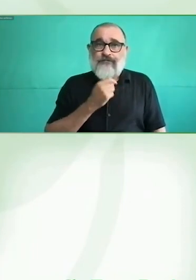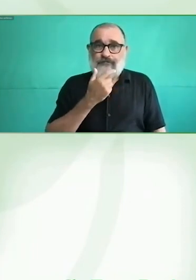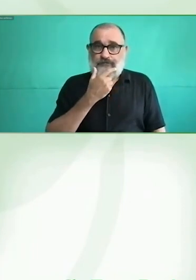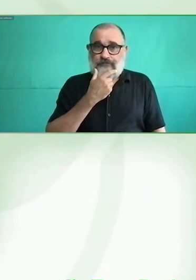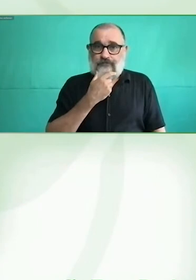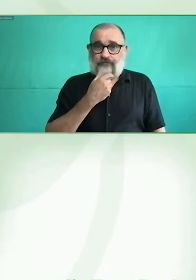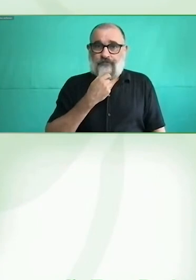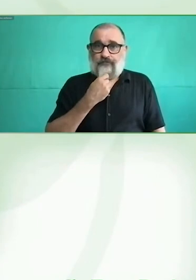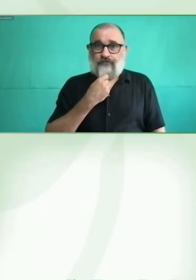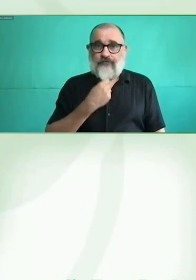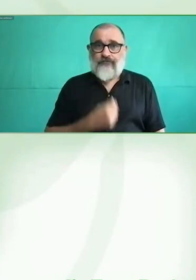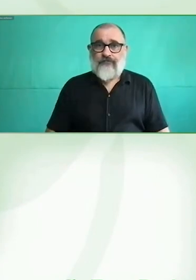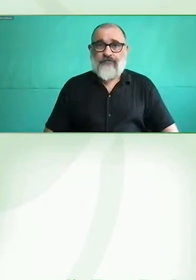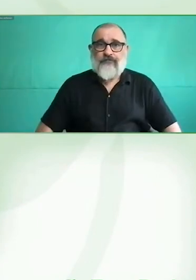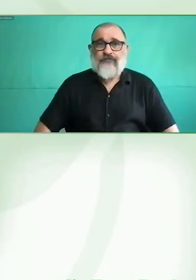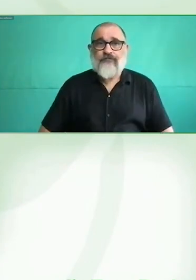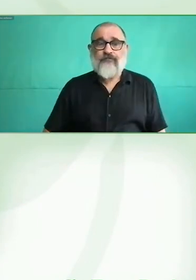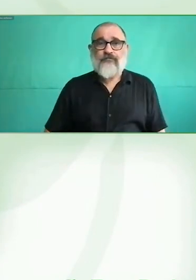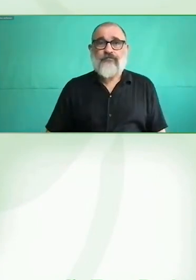much. Of course, of course.